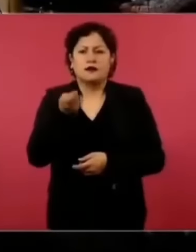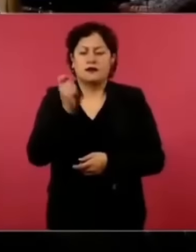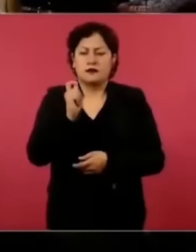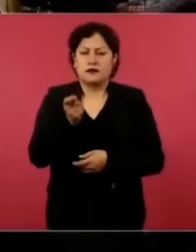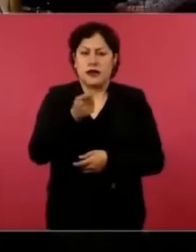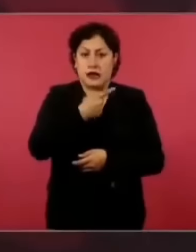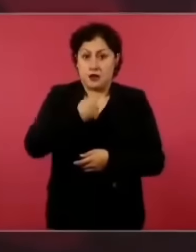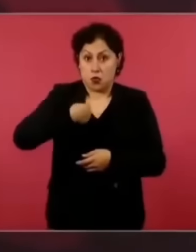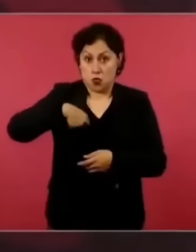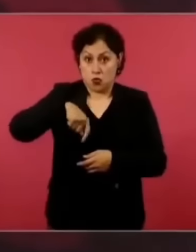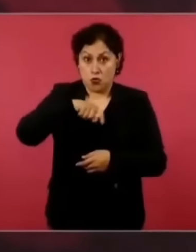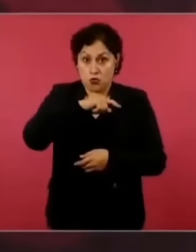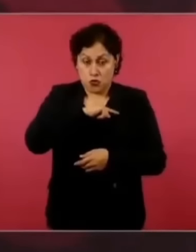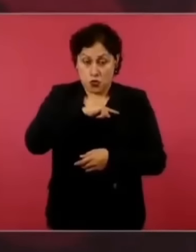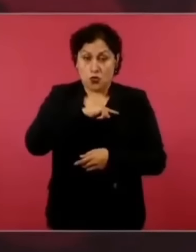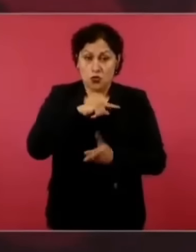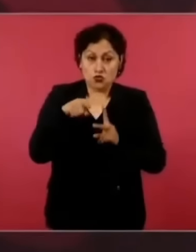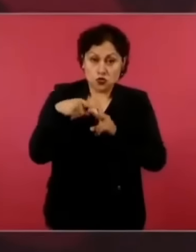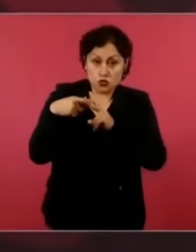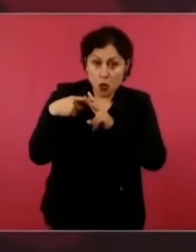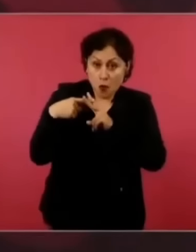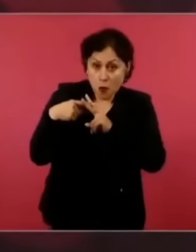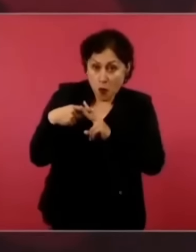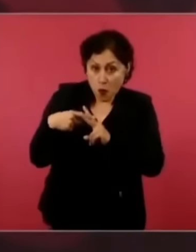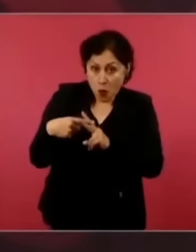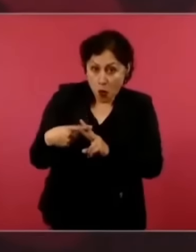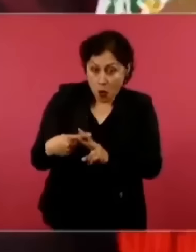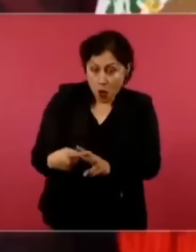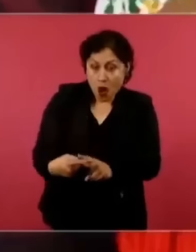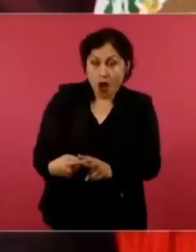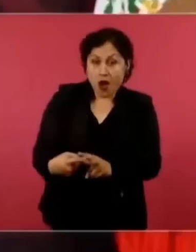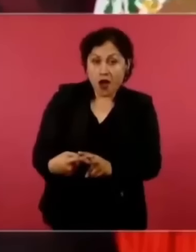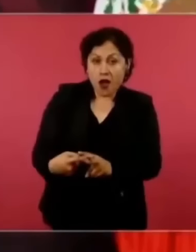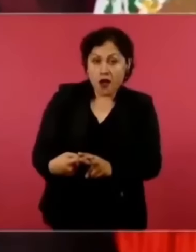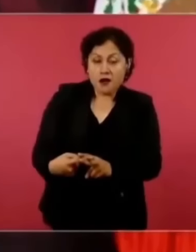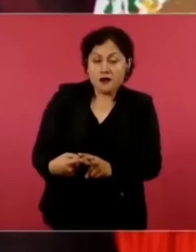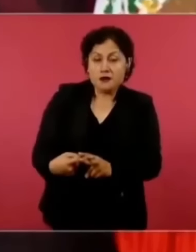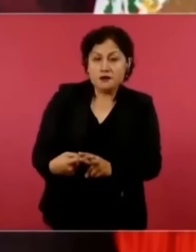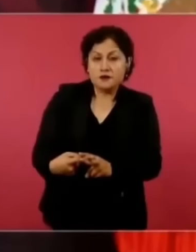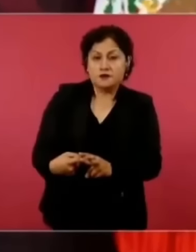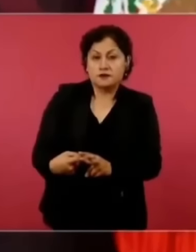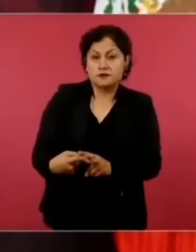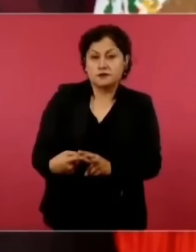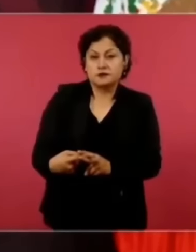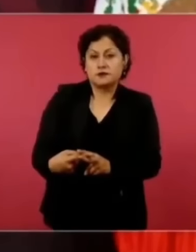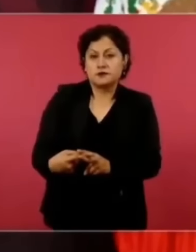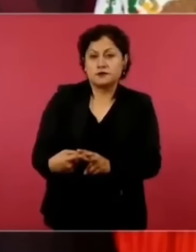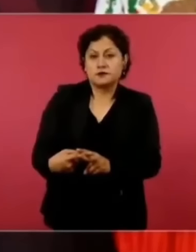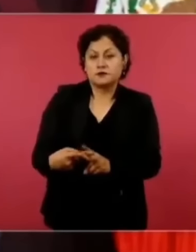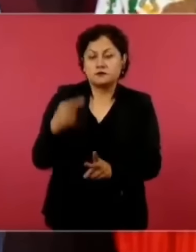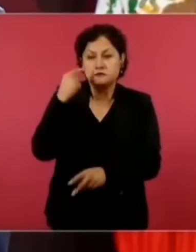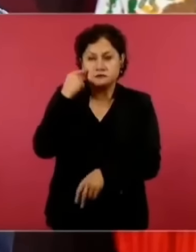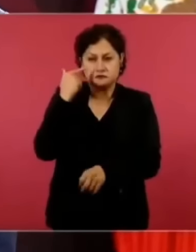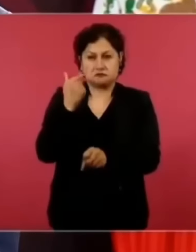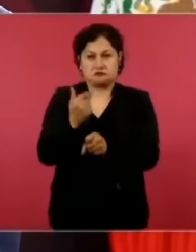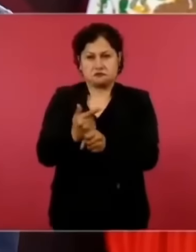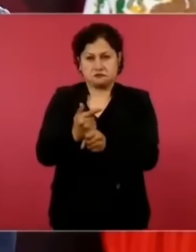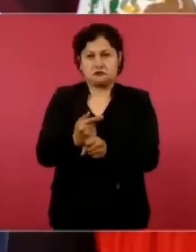obtenido o que obtuvieron los candidatos de la transformación